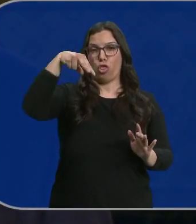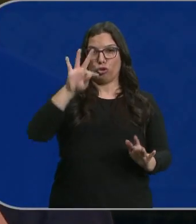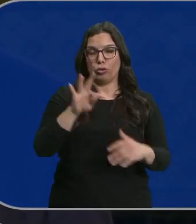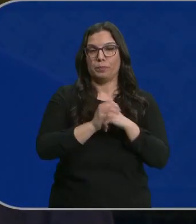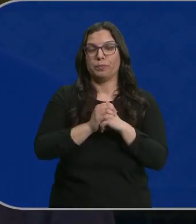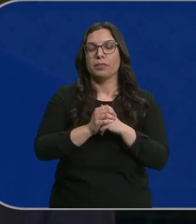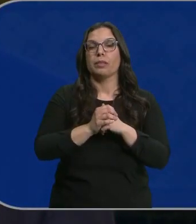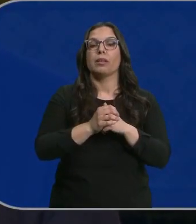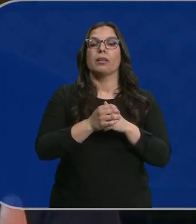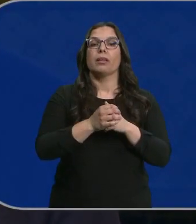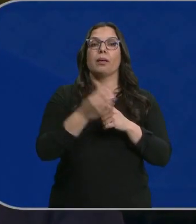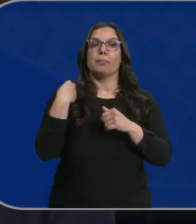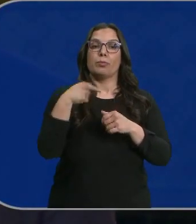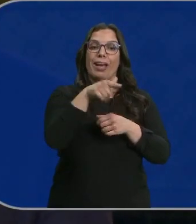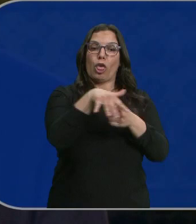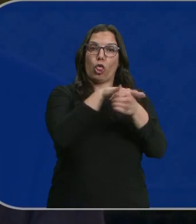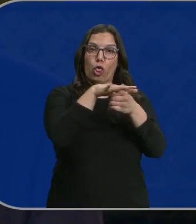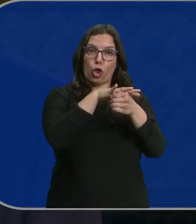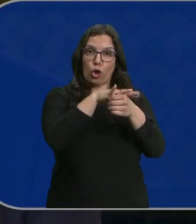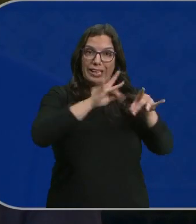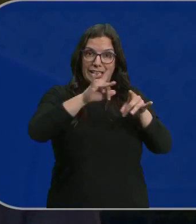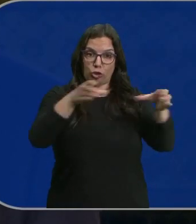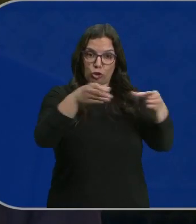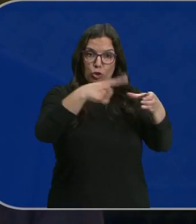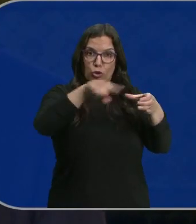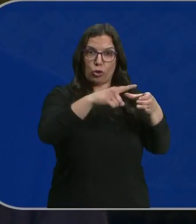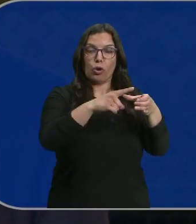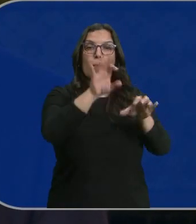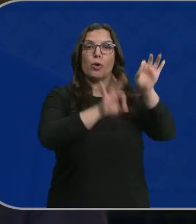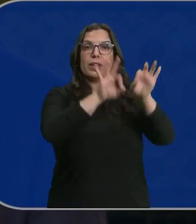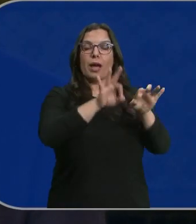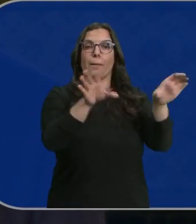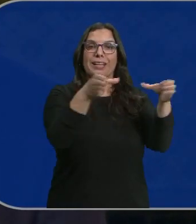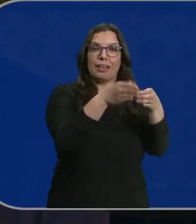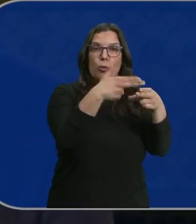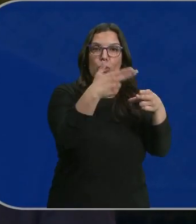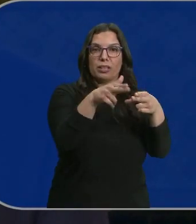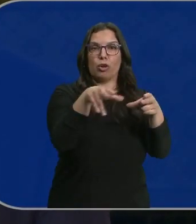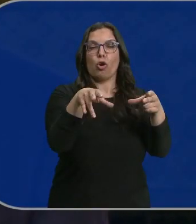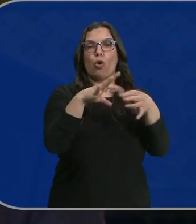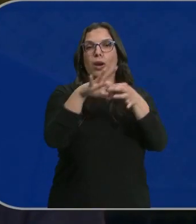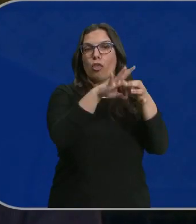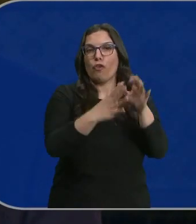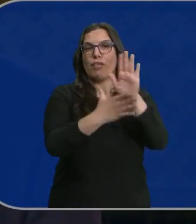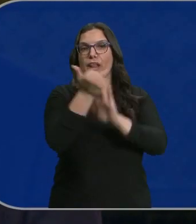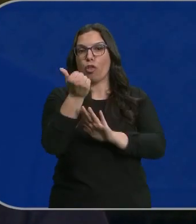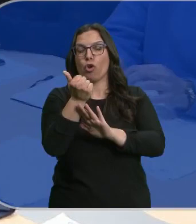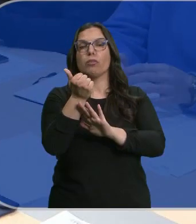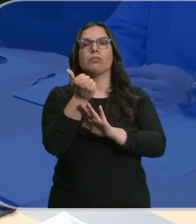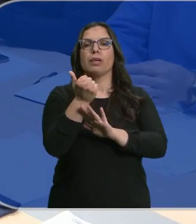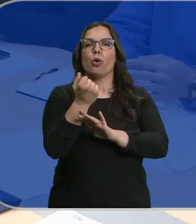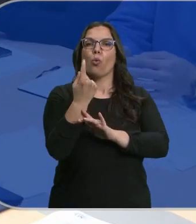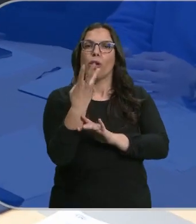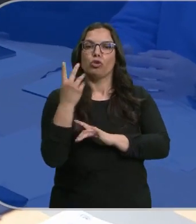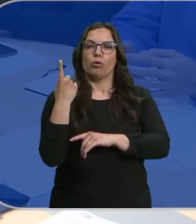cuántos diputados en ese partido judicial le corresponden a cada partido, coalición, federación o agrupación de electores.